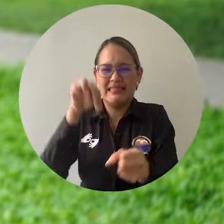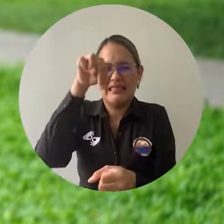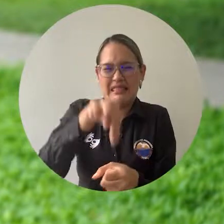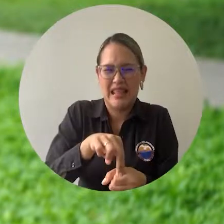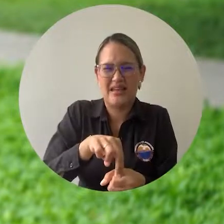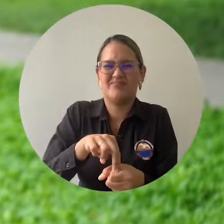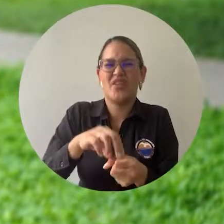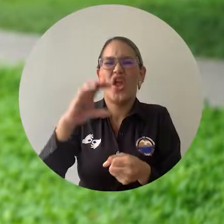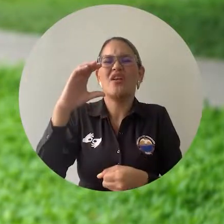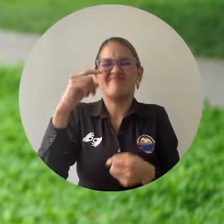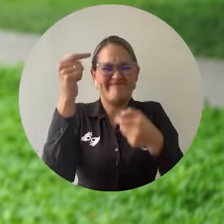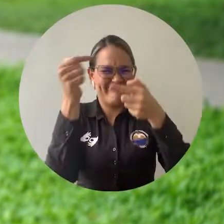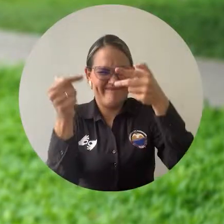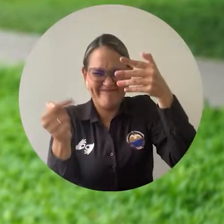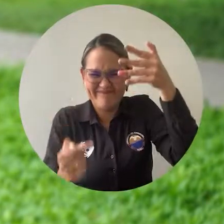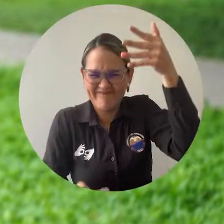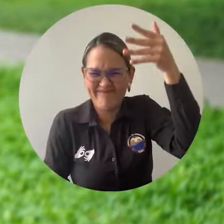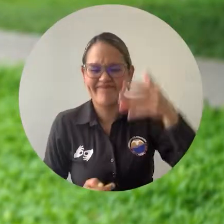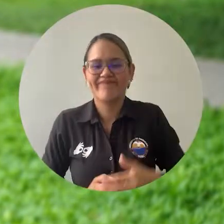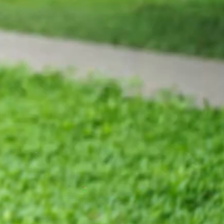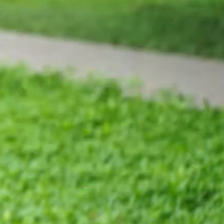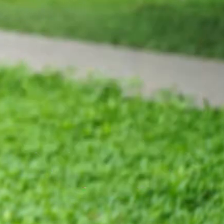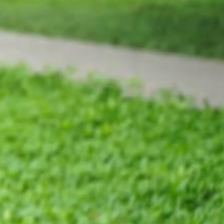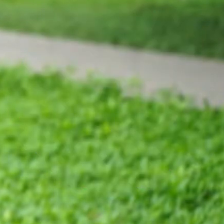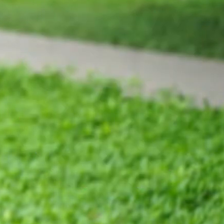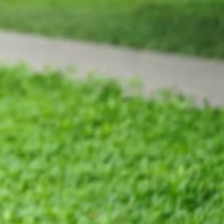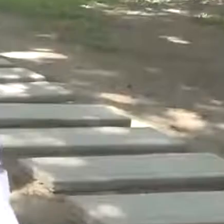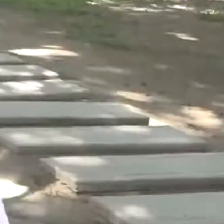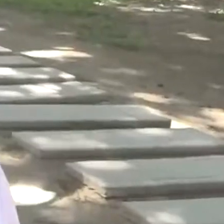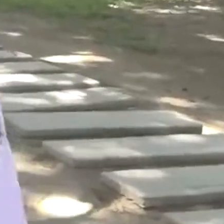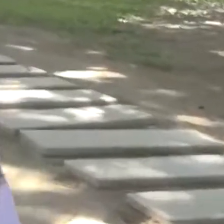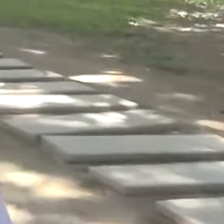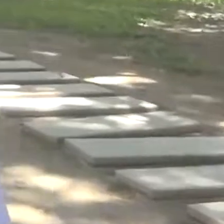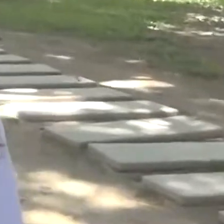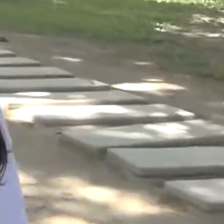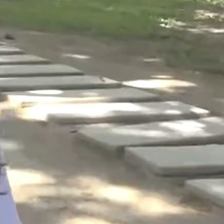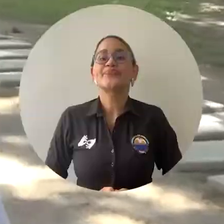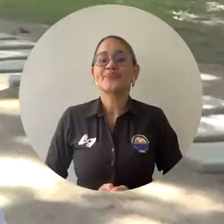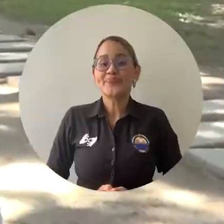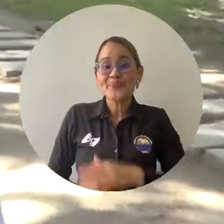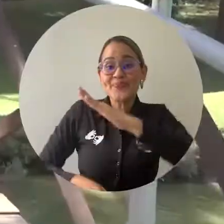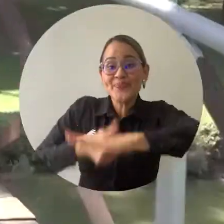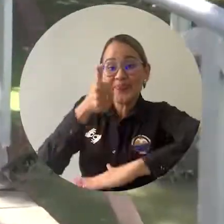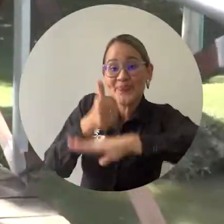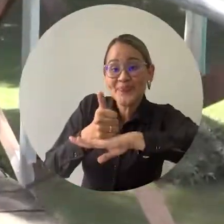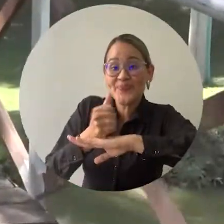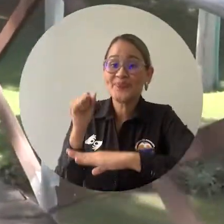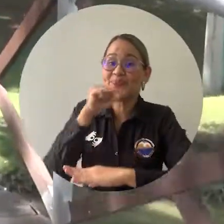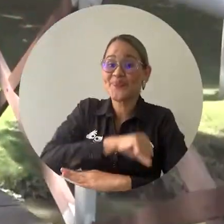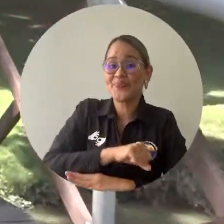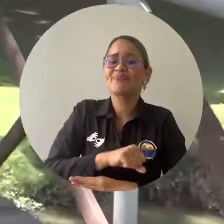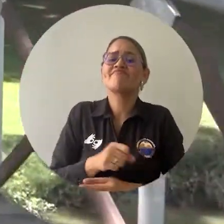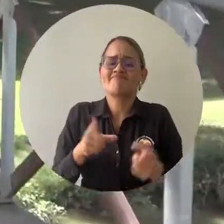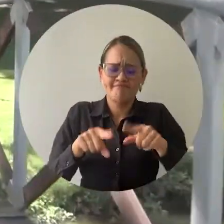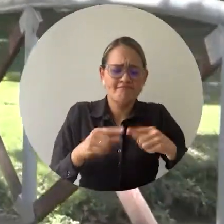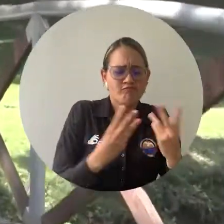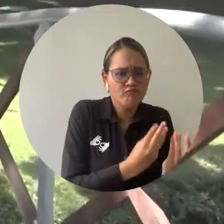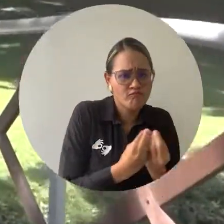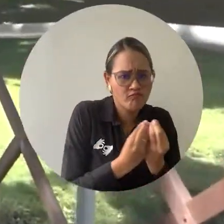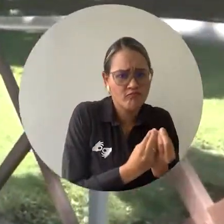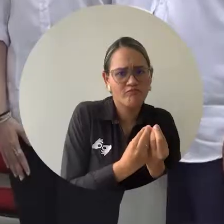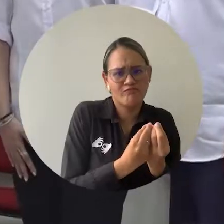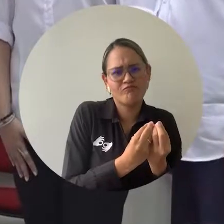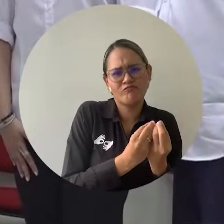Arhuacos, Huigua, Cancuamos, Tagangas y Chimilas. El rector Pablo Vera Salazar, junto a los